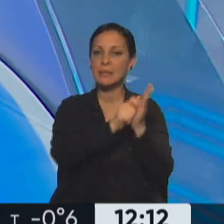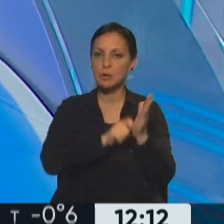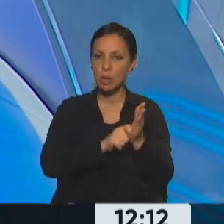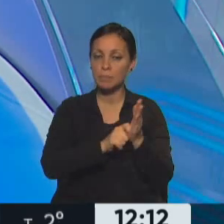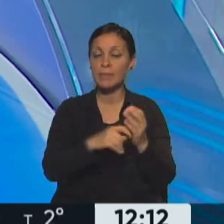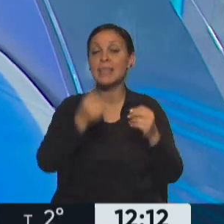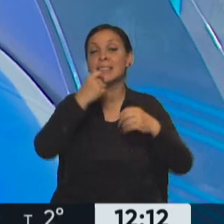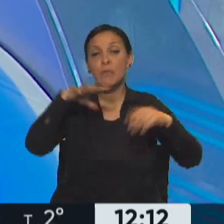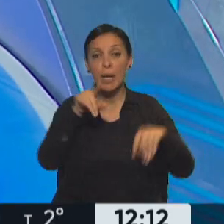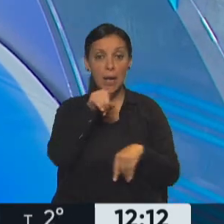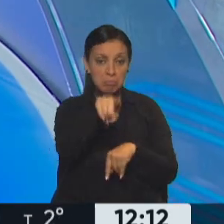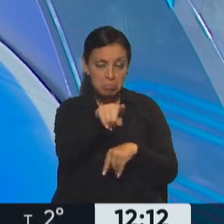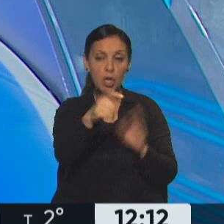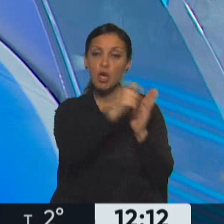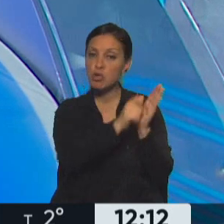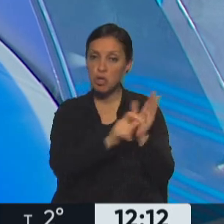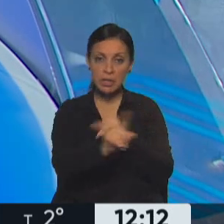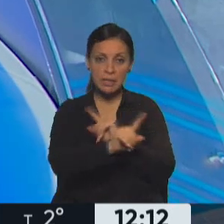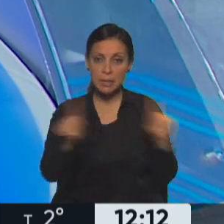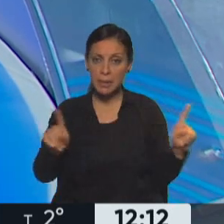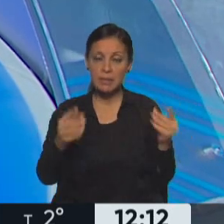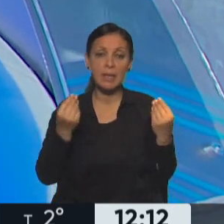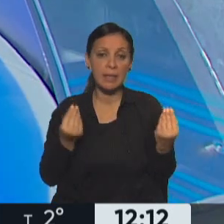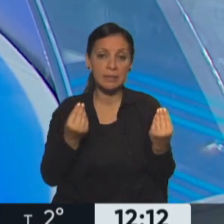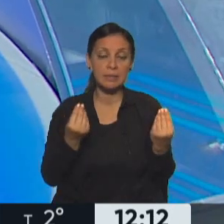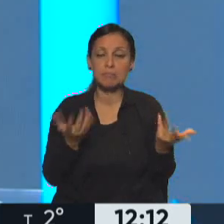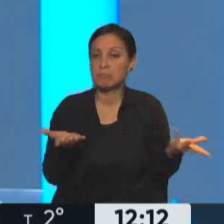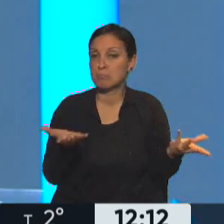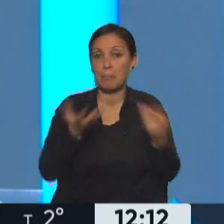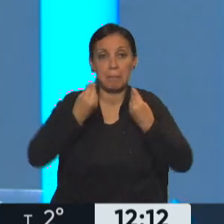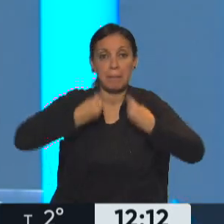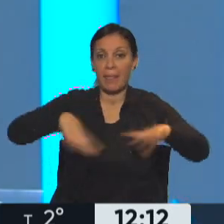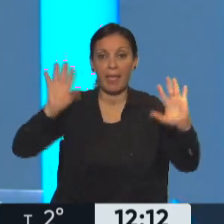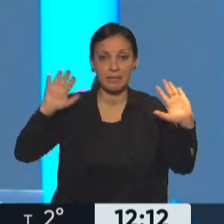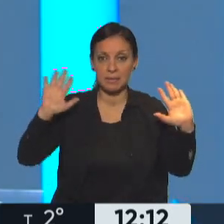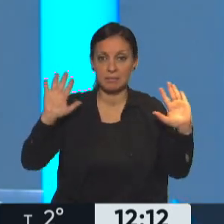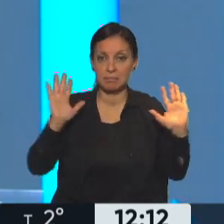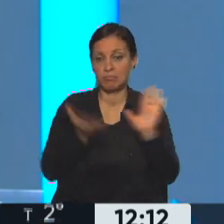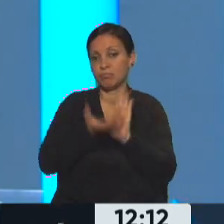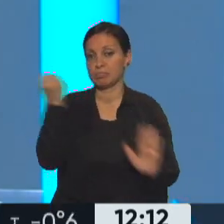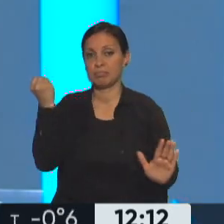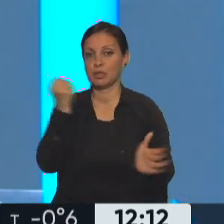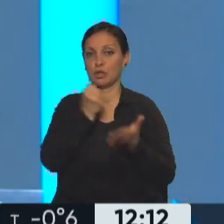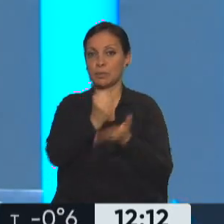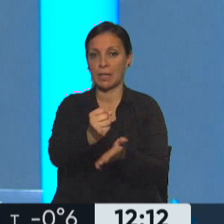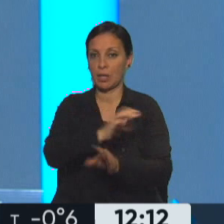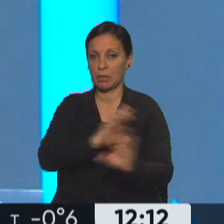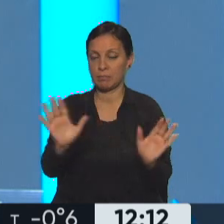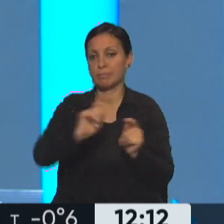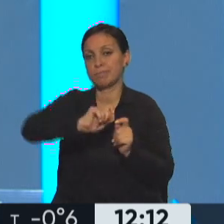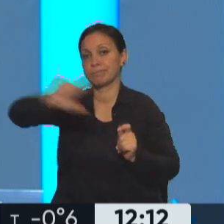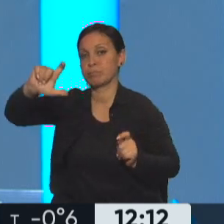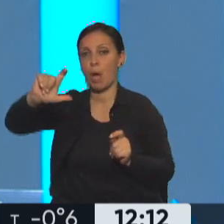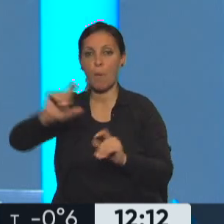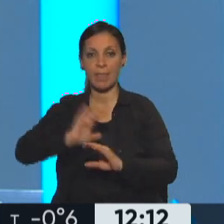no te inscribís, lo que funciona automáticamente es que si no te inscribís, te retiran el subsidio. Es decir, vas a recibir los